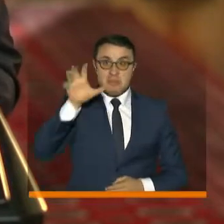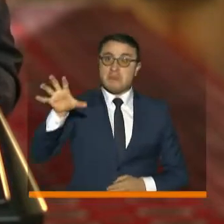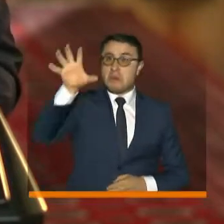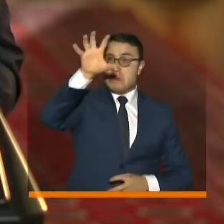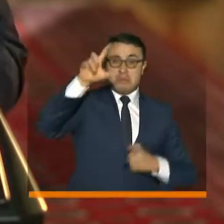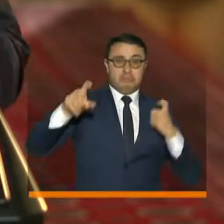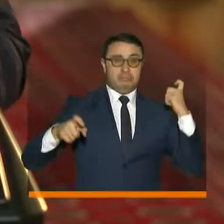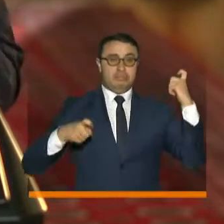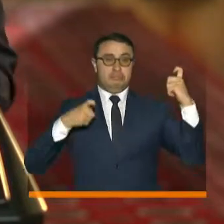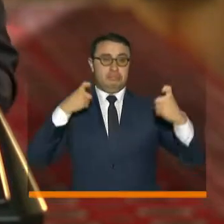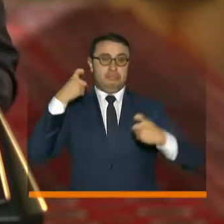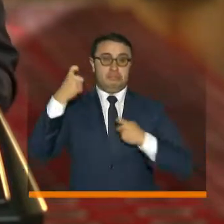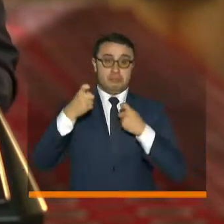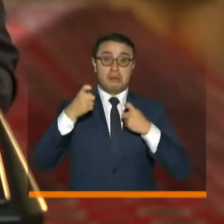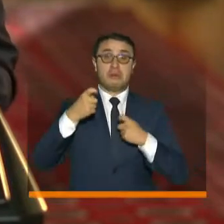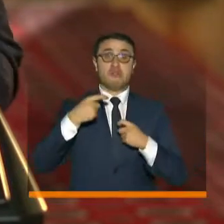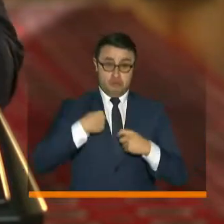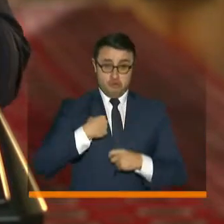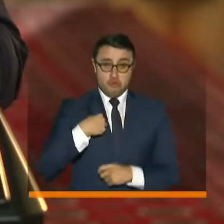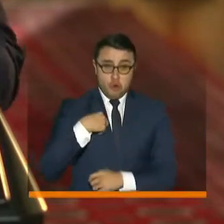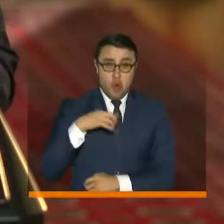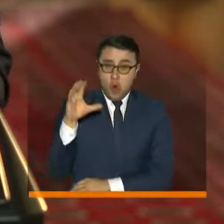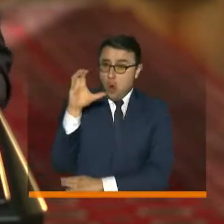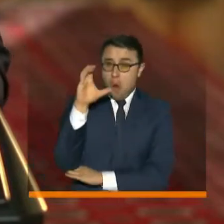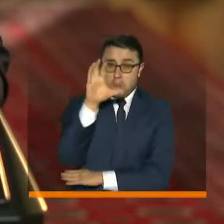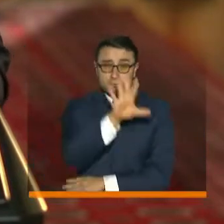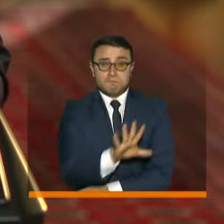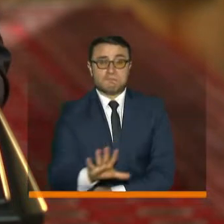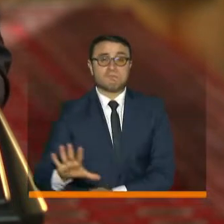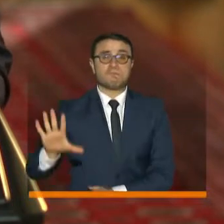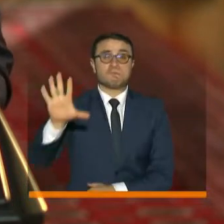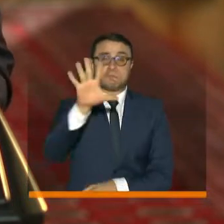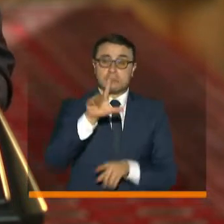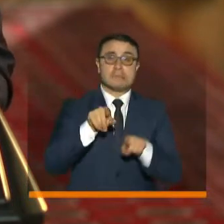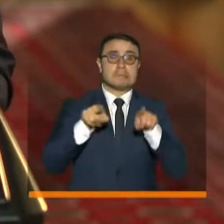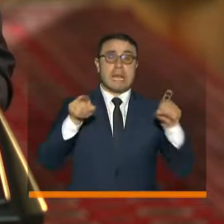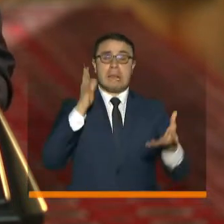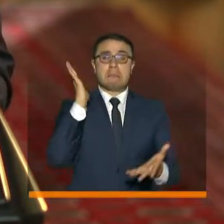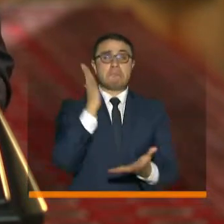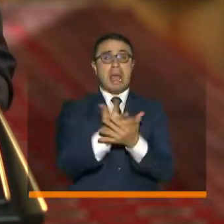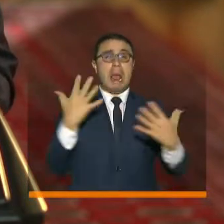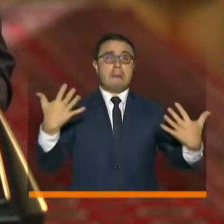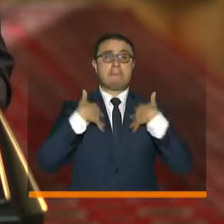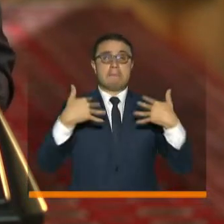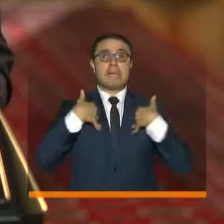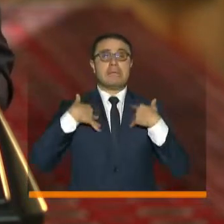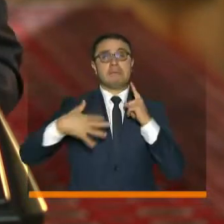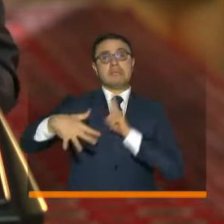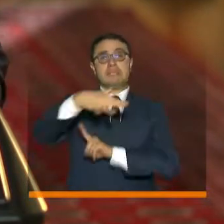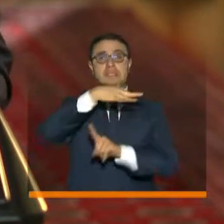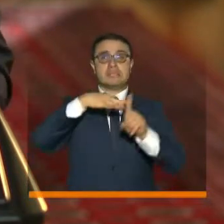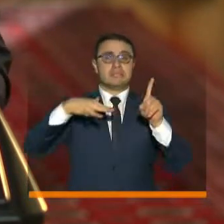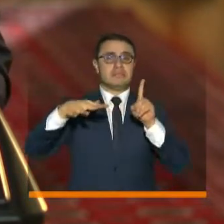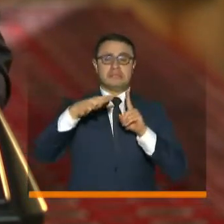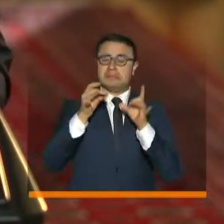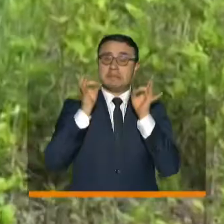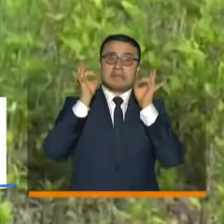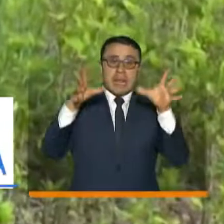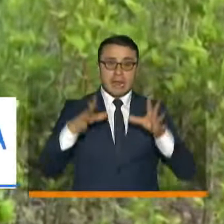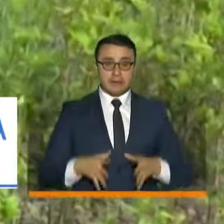y mi país ha sido víctima de este hecho deleznable.